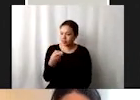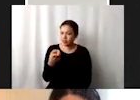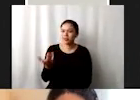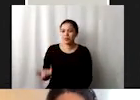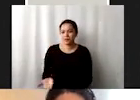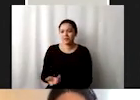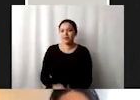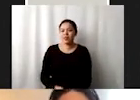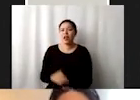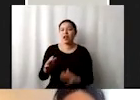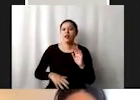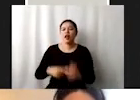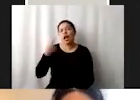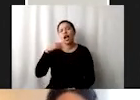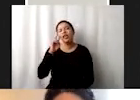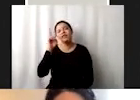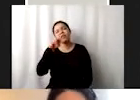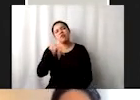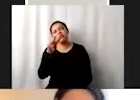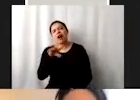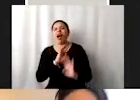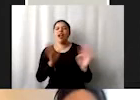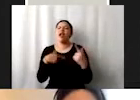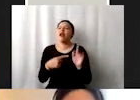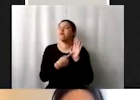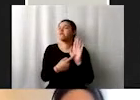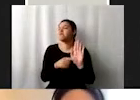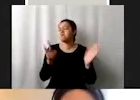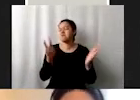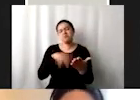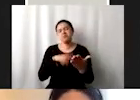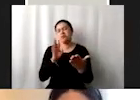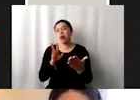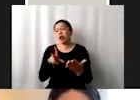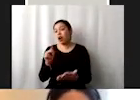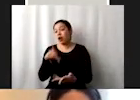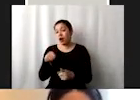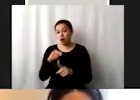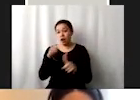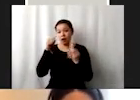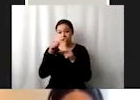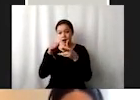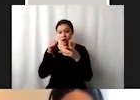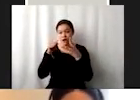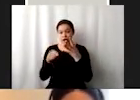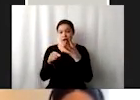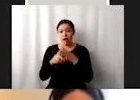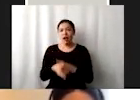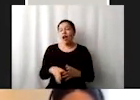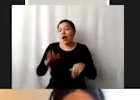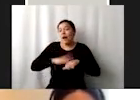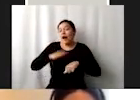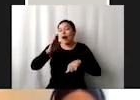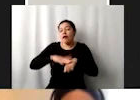con solo verlos así ya es esto, pero cuando analizamos las metas son mucho más complejas de lo